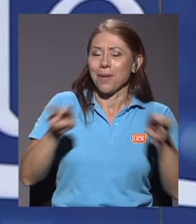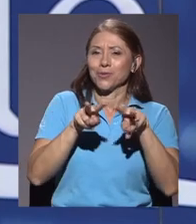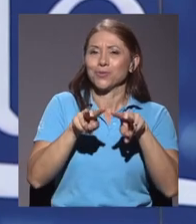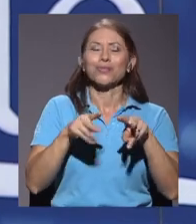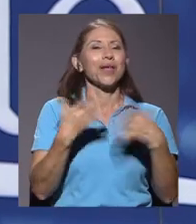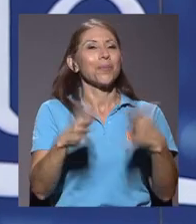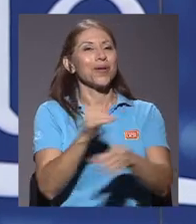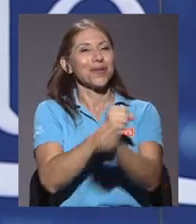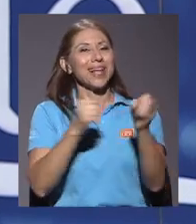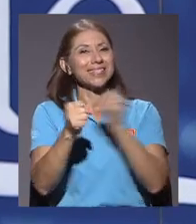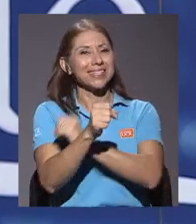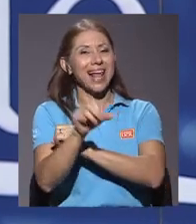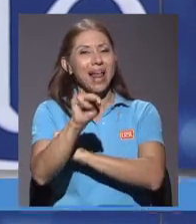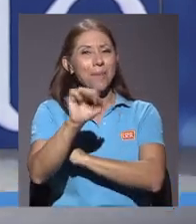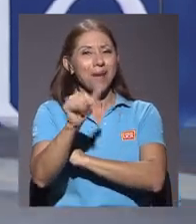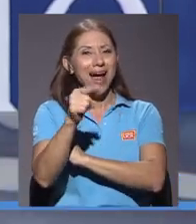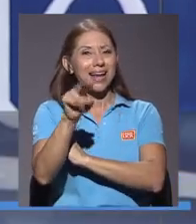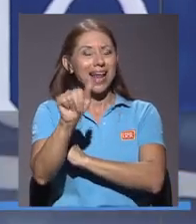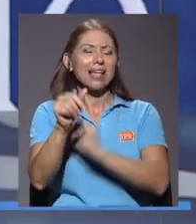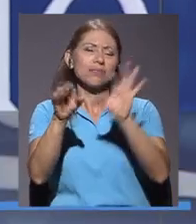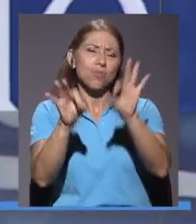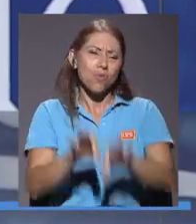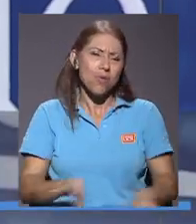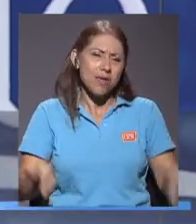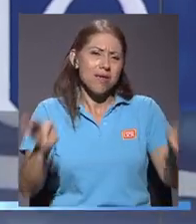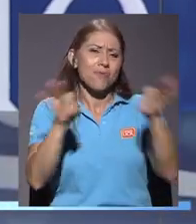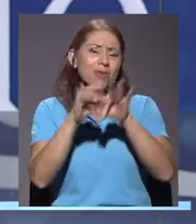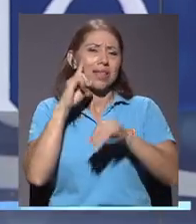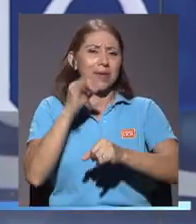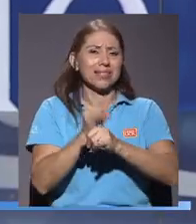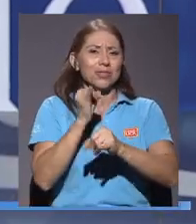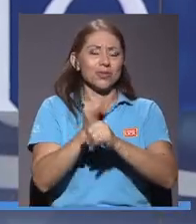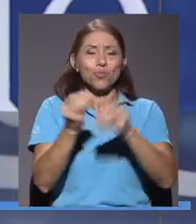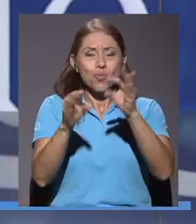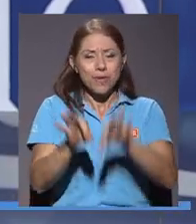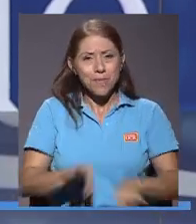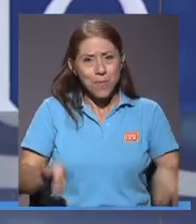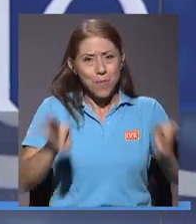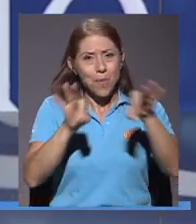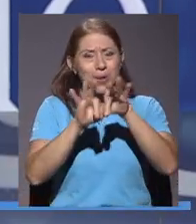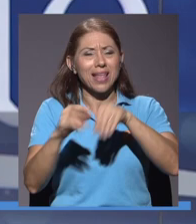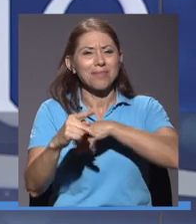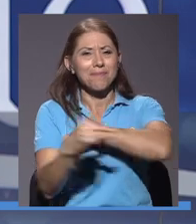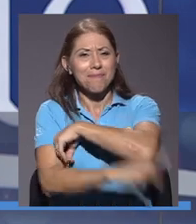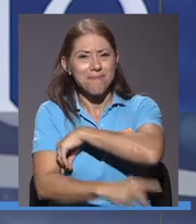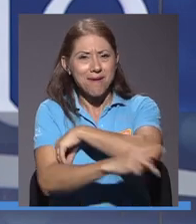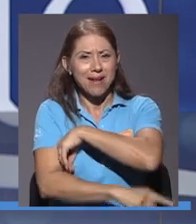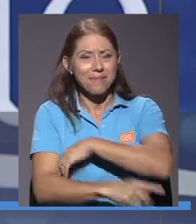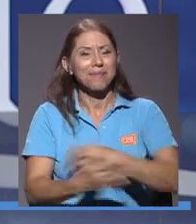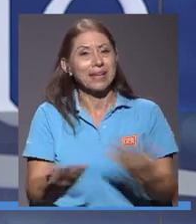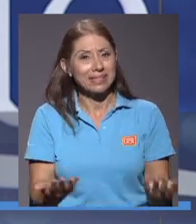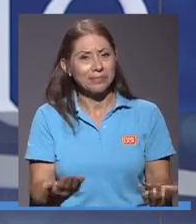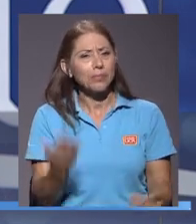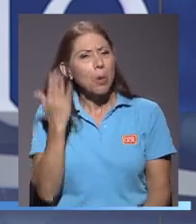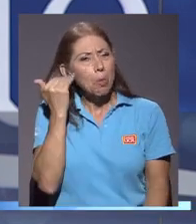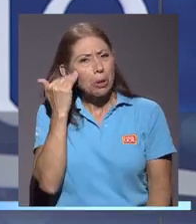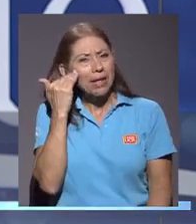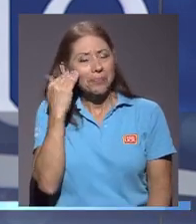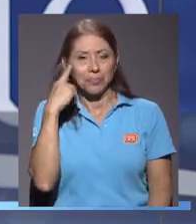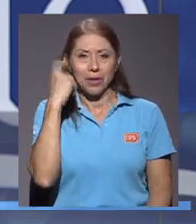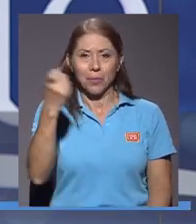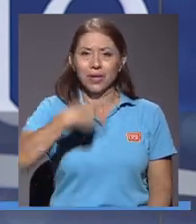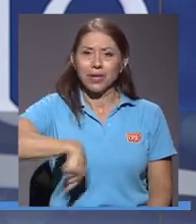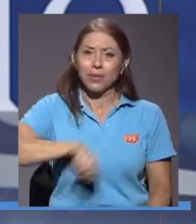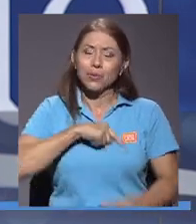realmente es muy importante para la institución, pero yo diría que sobre todo es muy importante para el país. ¿Y por qué digo esto? Bueno, porque